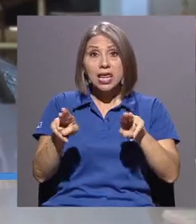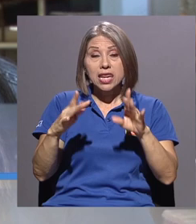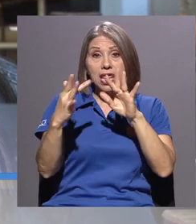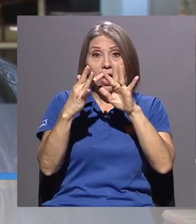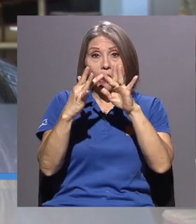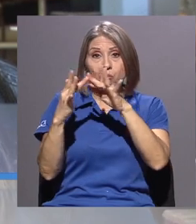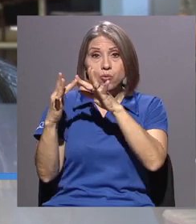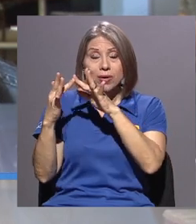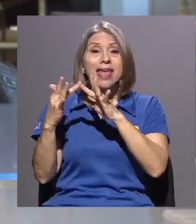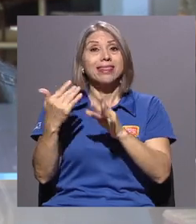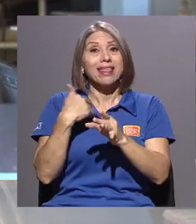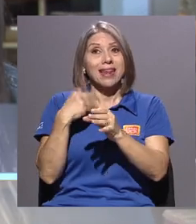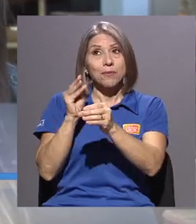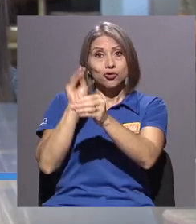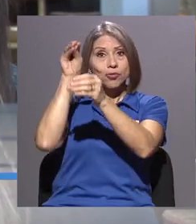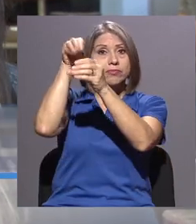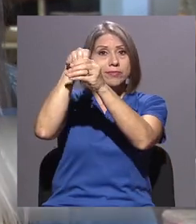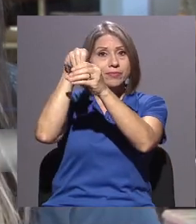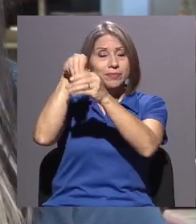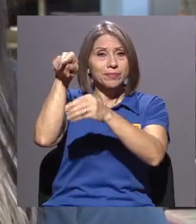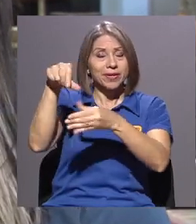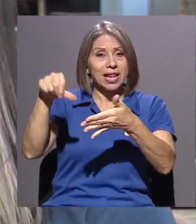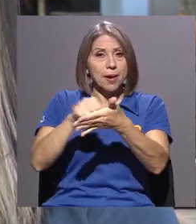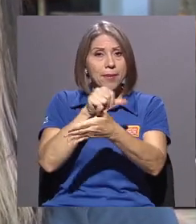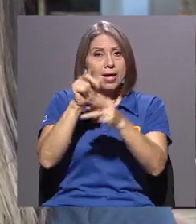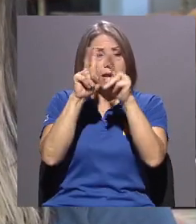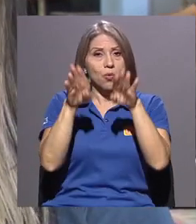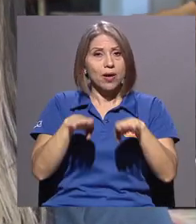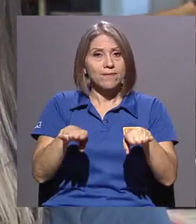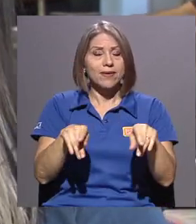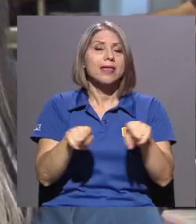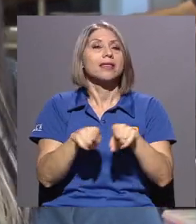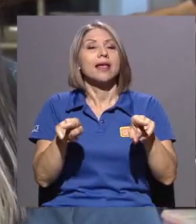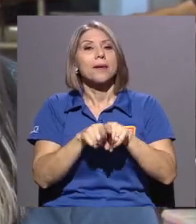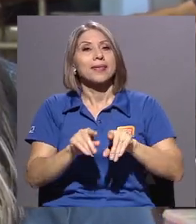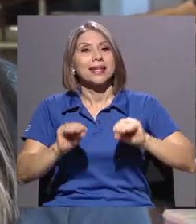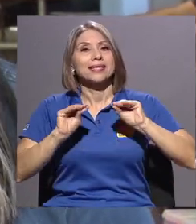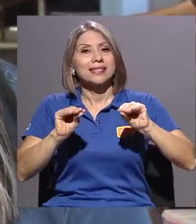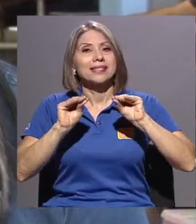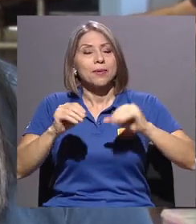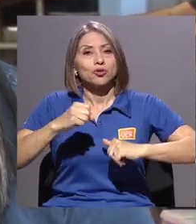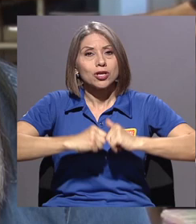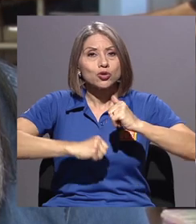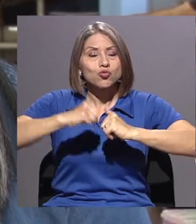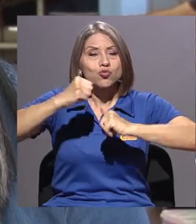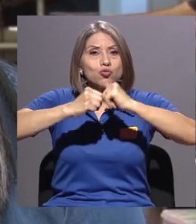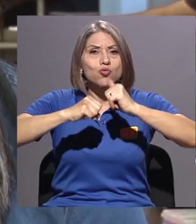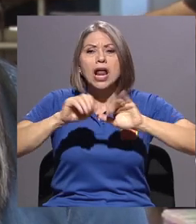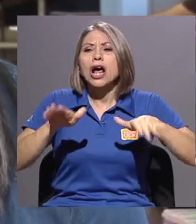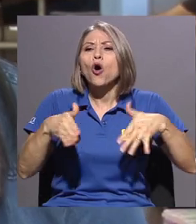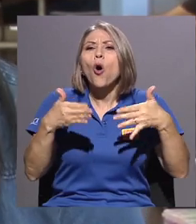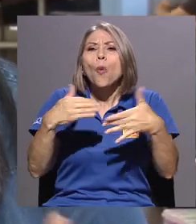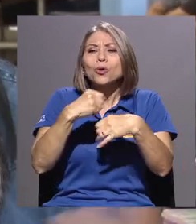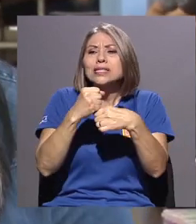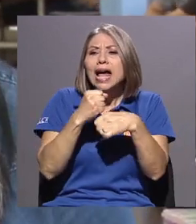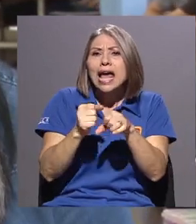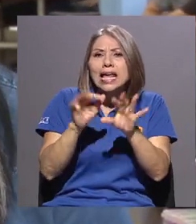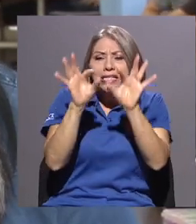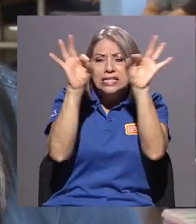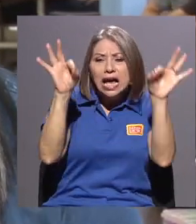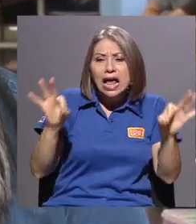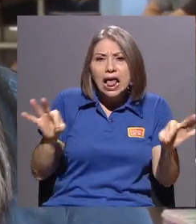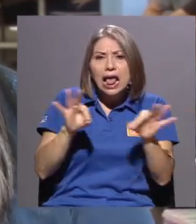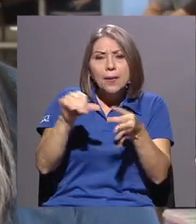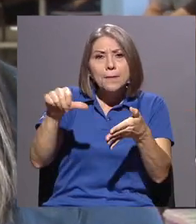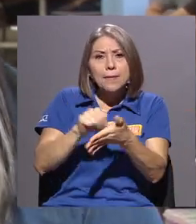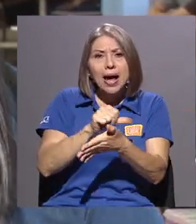referencias bibliográficas en línea en nuestra página web. También les enseñamos la estructura de la página web, cómo está compuesta para que sepan